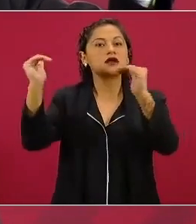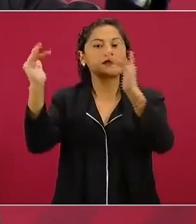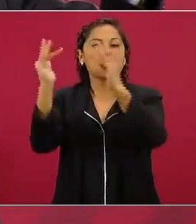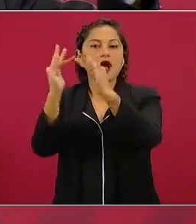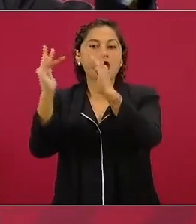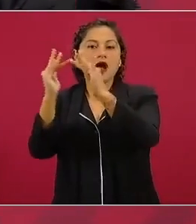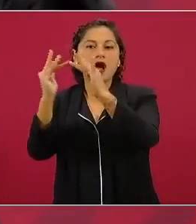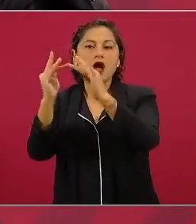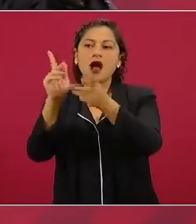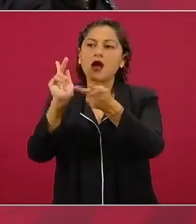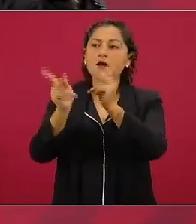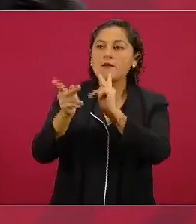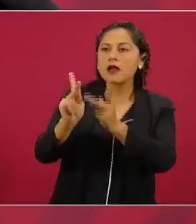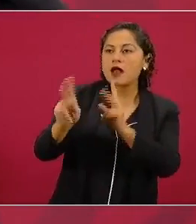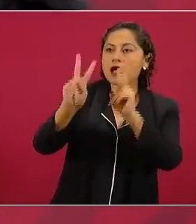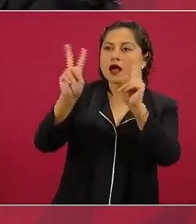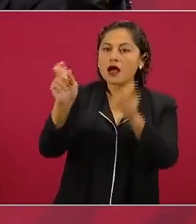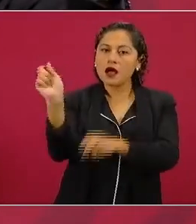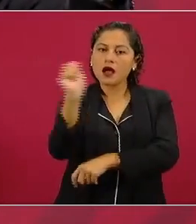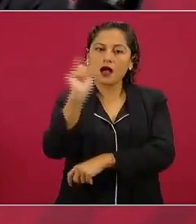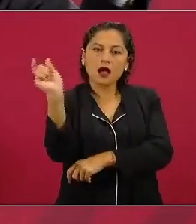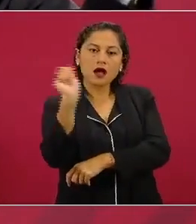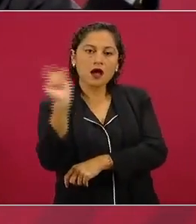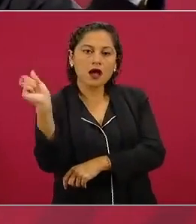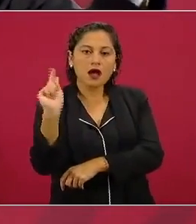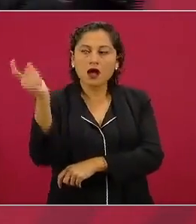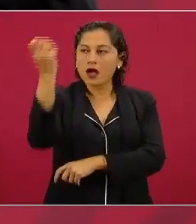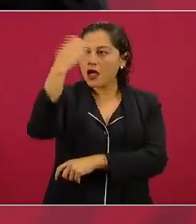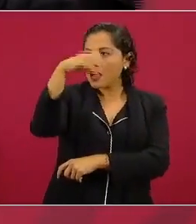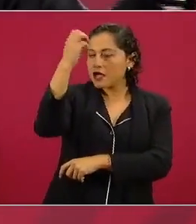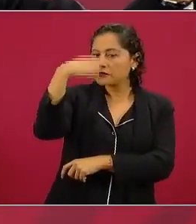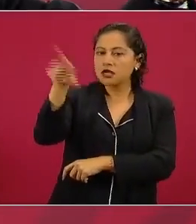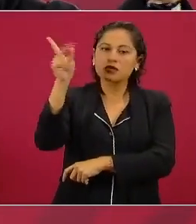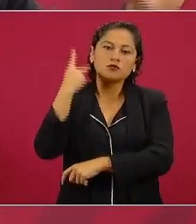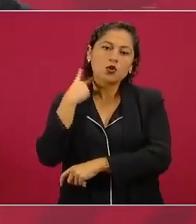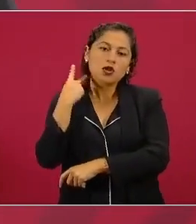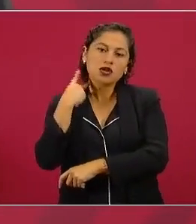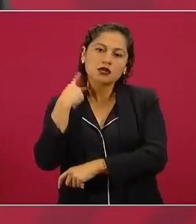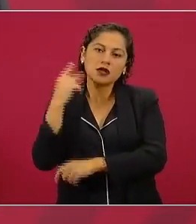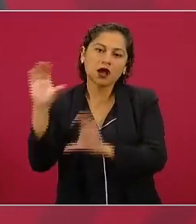con académicos, con intelectuales orgánicos, así ya